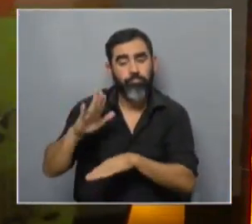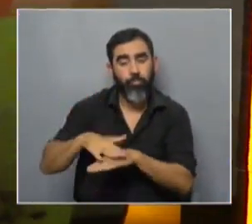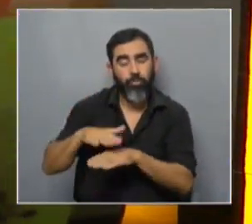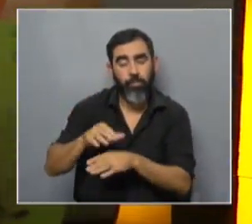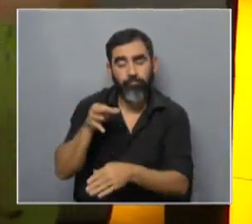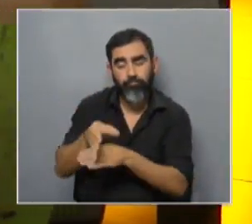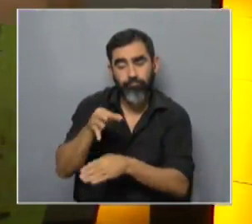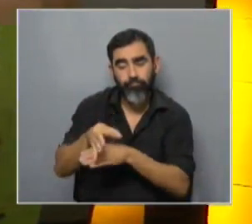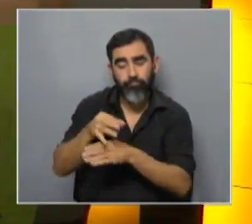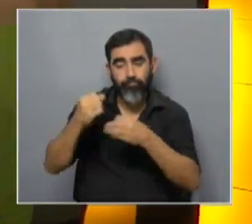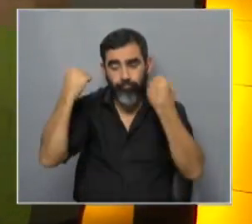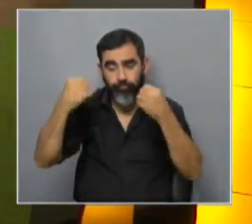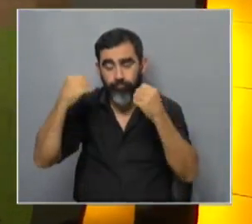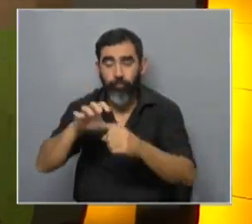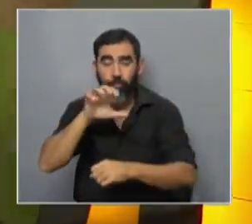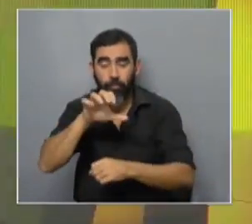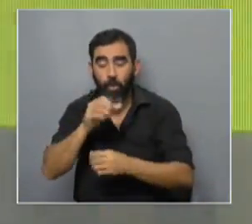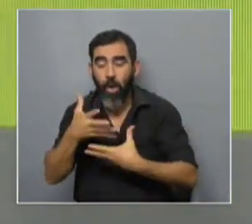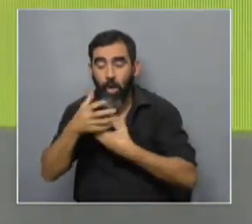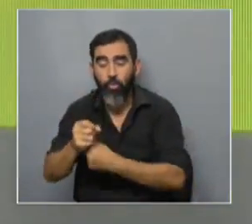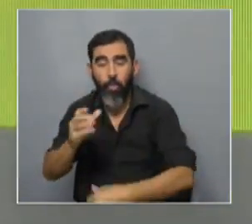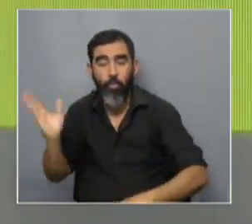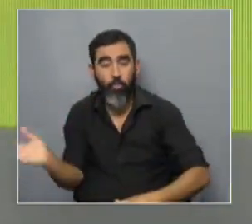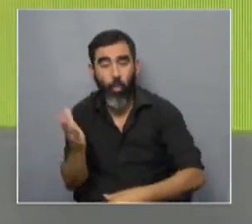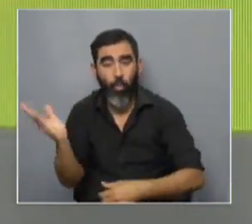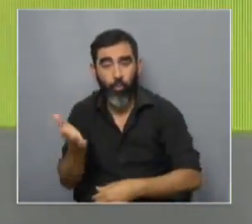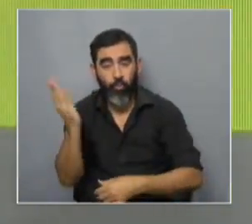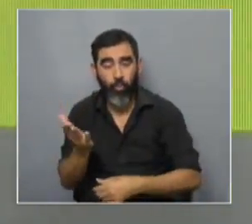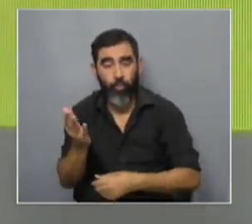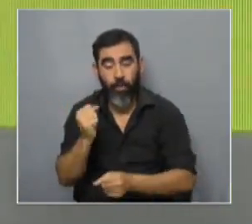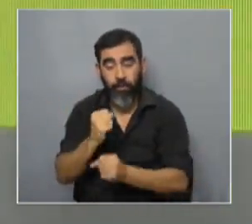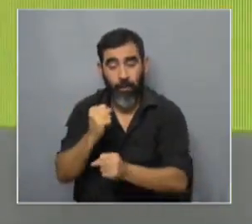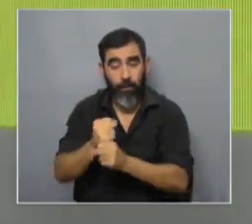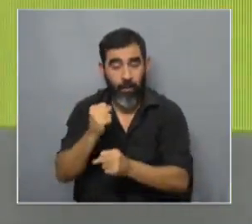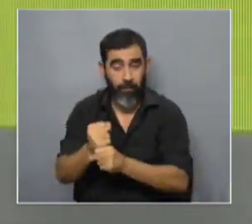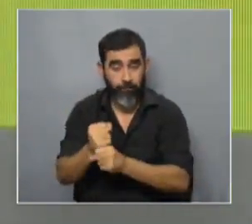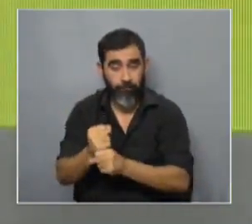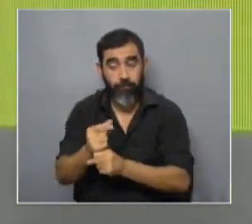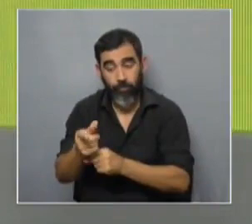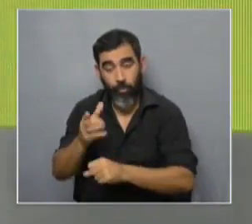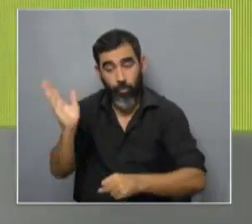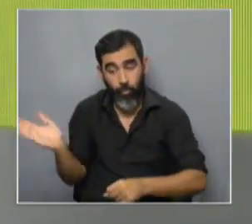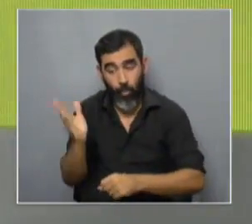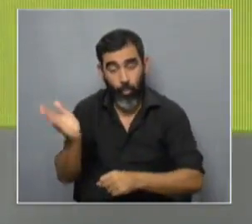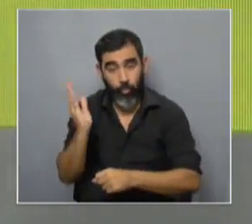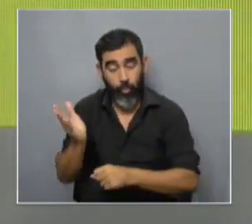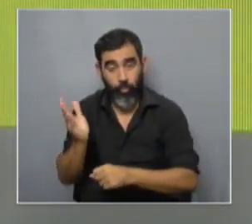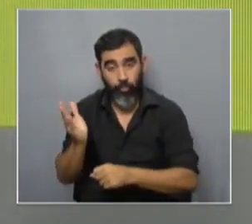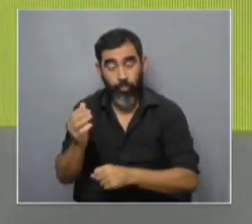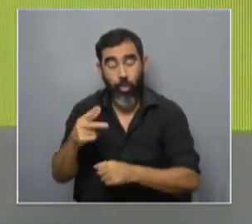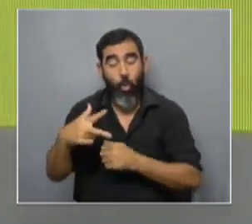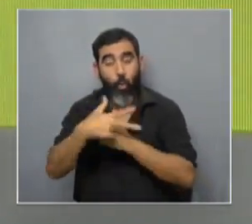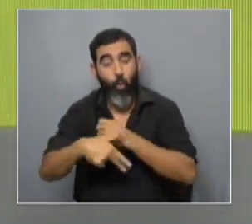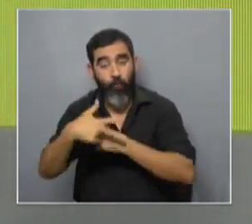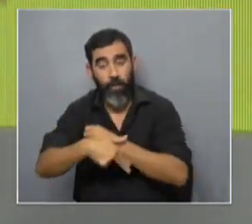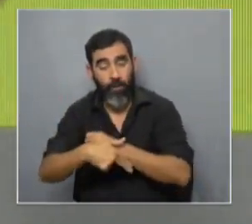de estos perros para que ayuden al productor a trabajar y en este caso el productor de ovejas